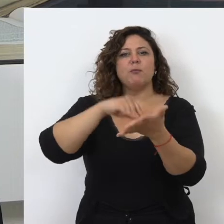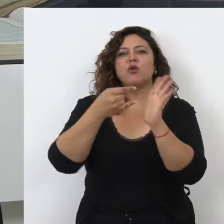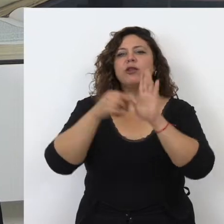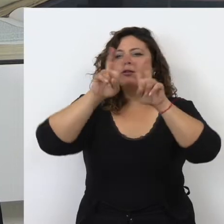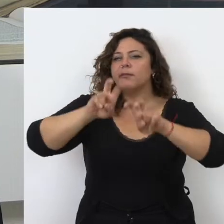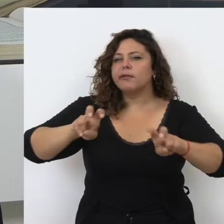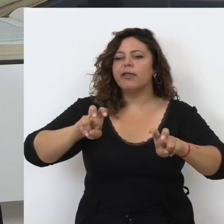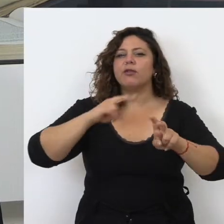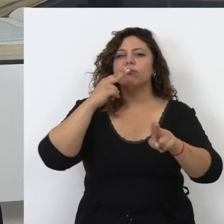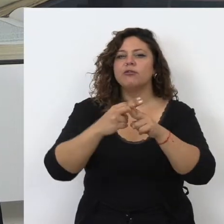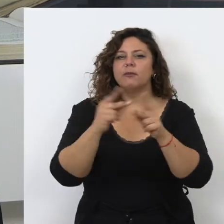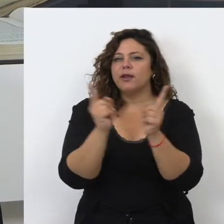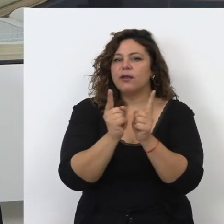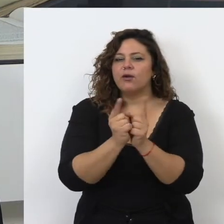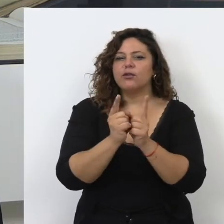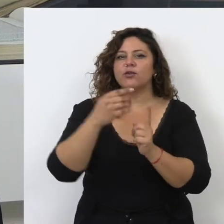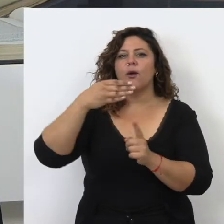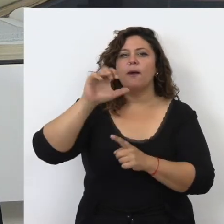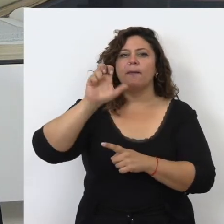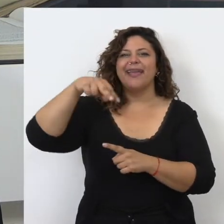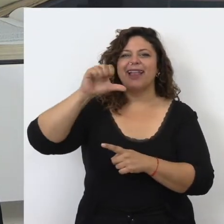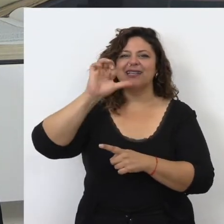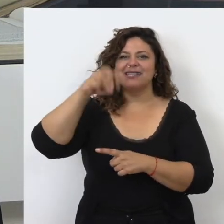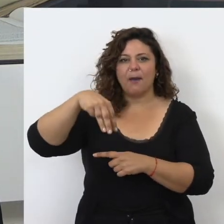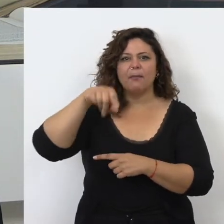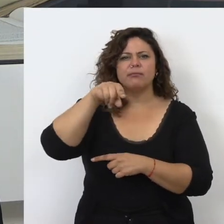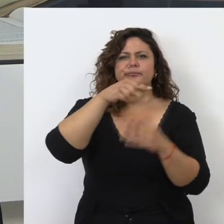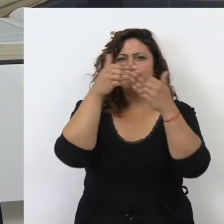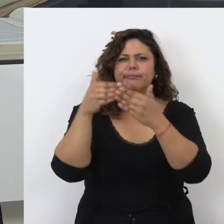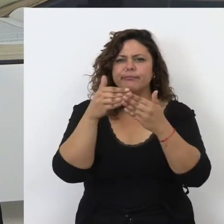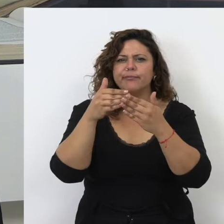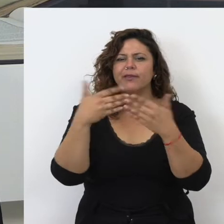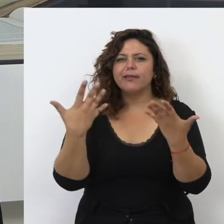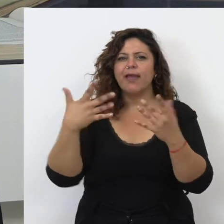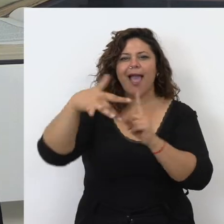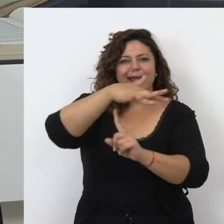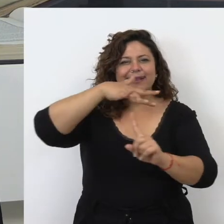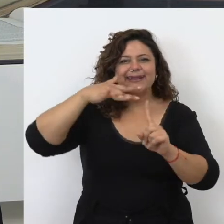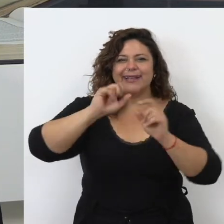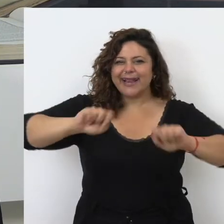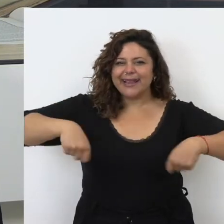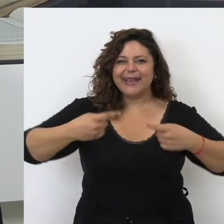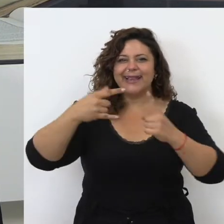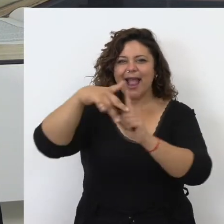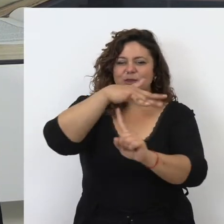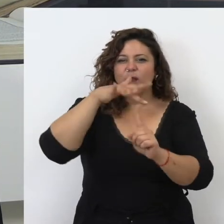proyectos de investigación, cuyo acrónimo es MENA-SAM, que estudia el medio natural y la sociedad en